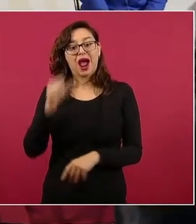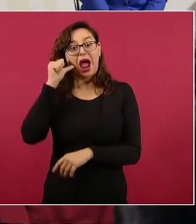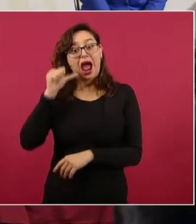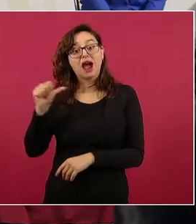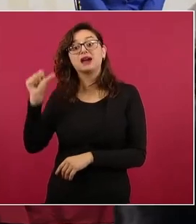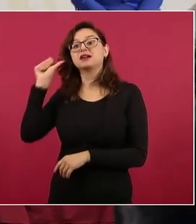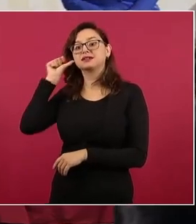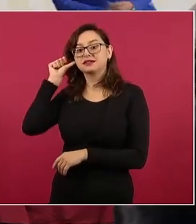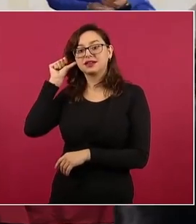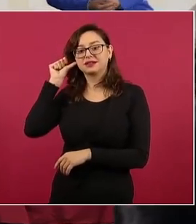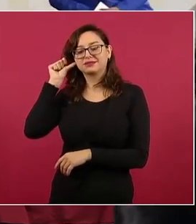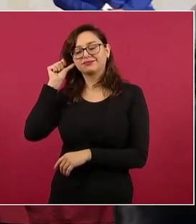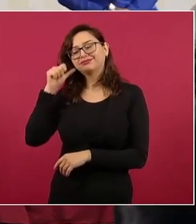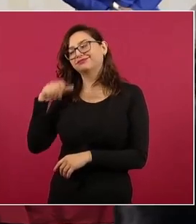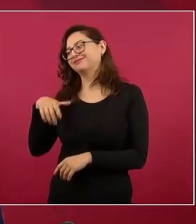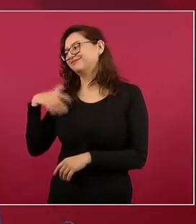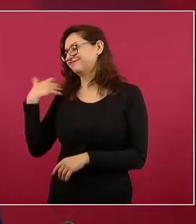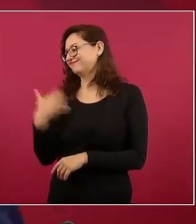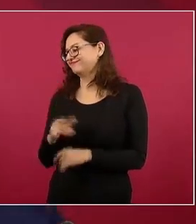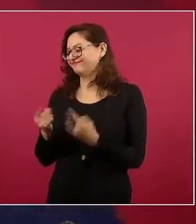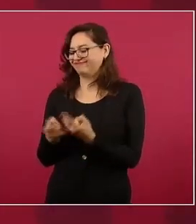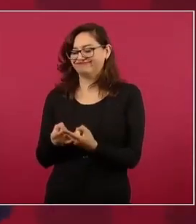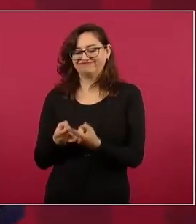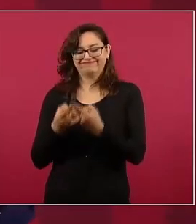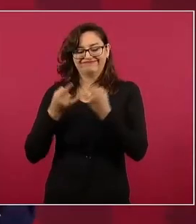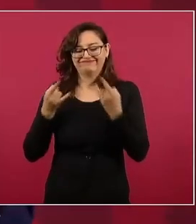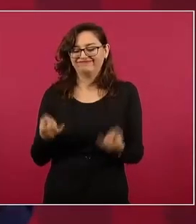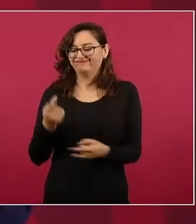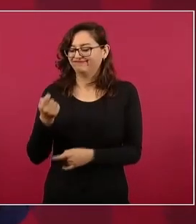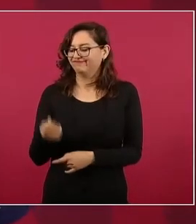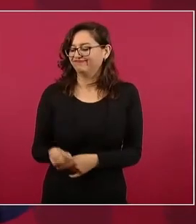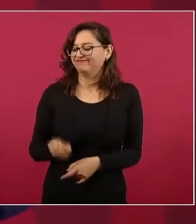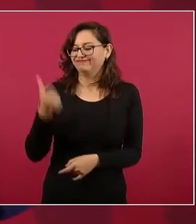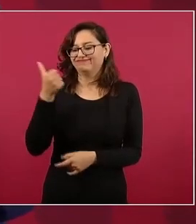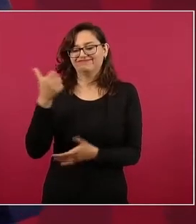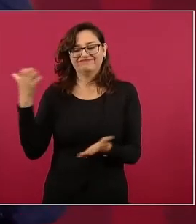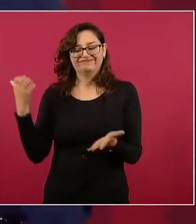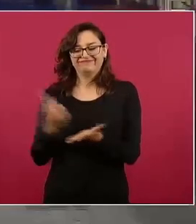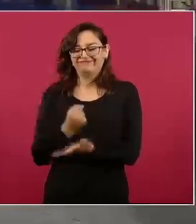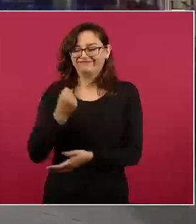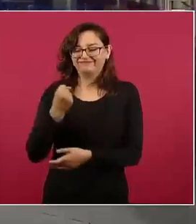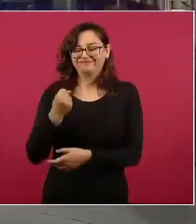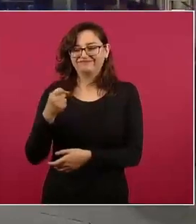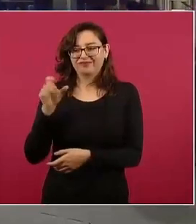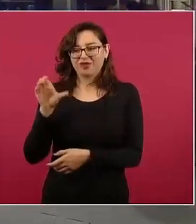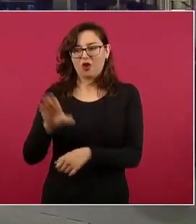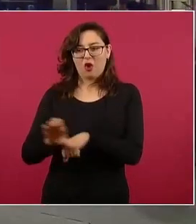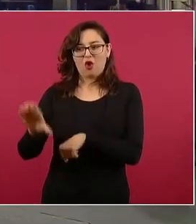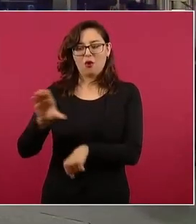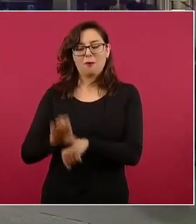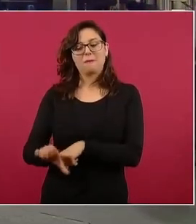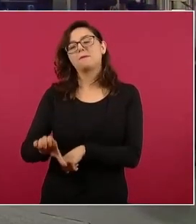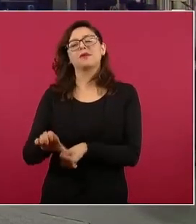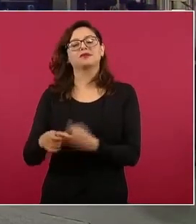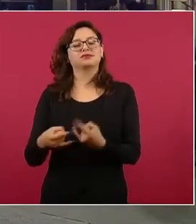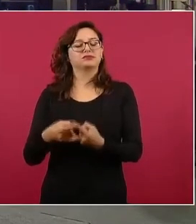así lo expresé en un texto a ver si lo pones que nos va a ayudar